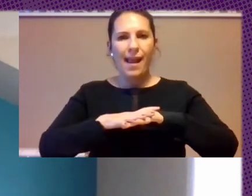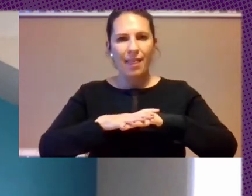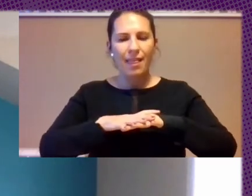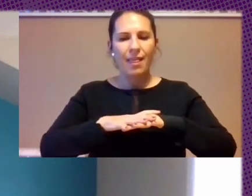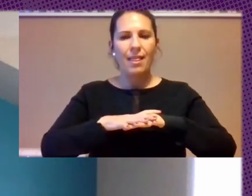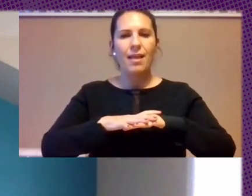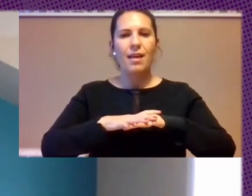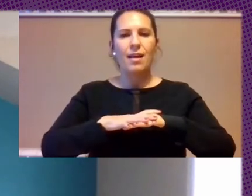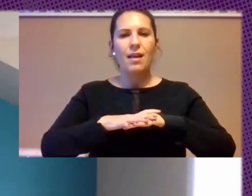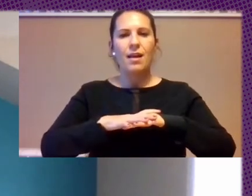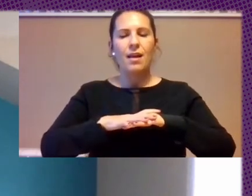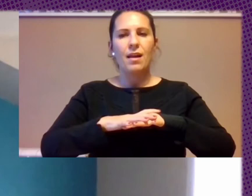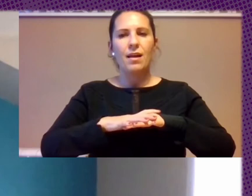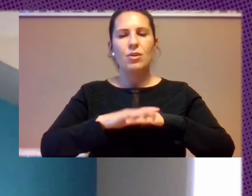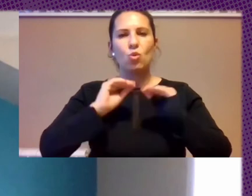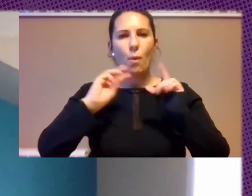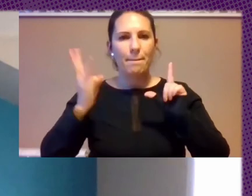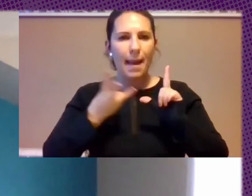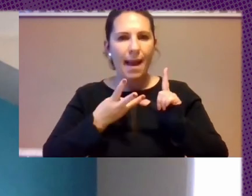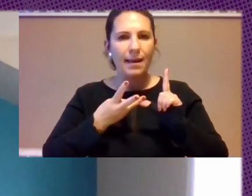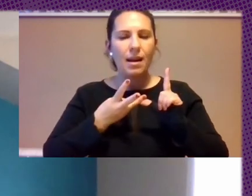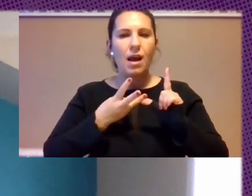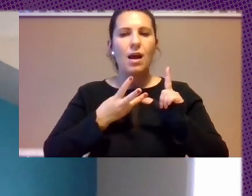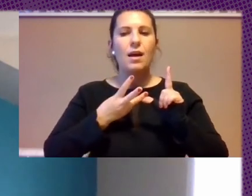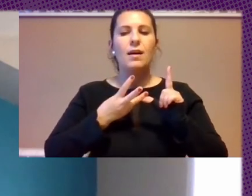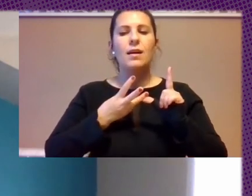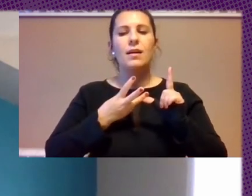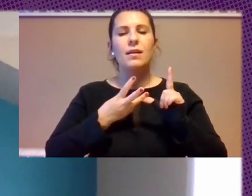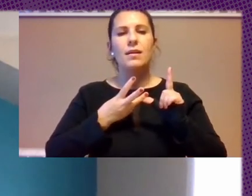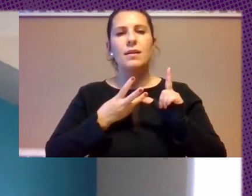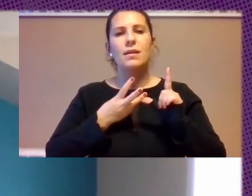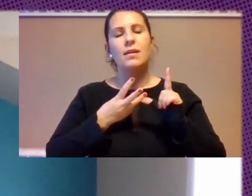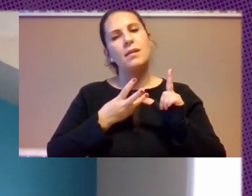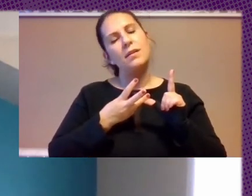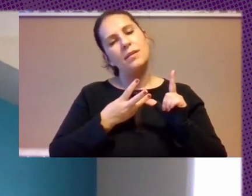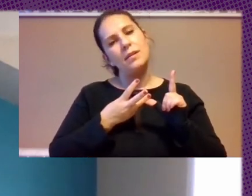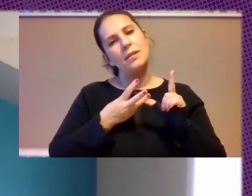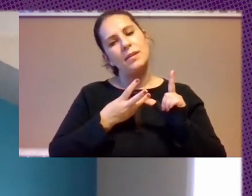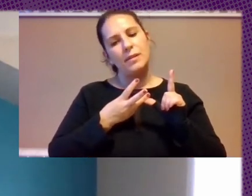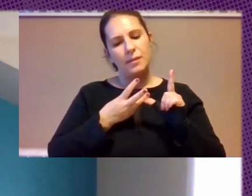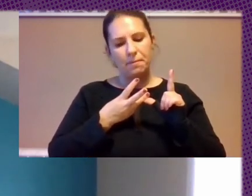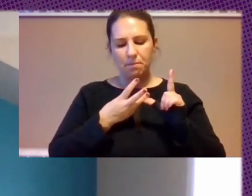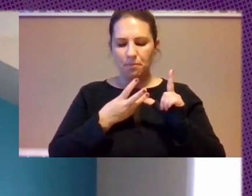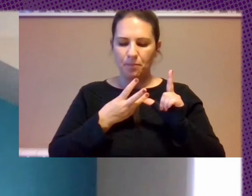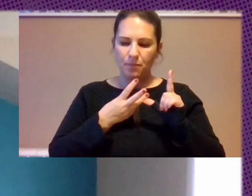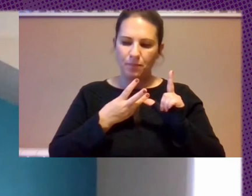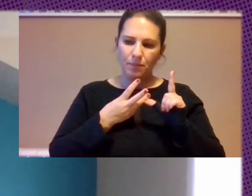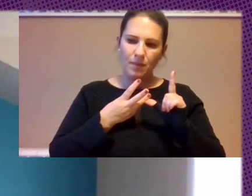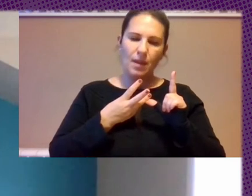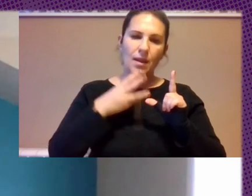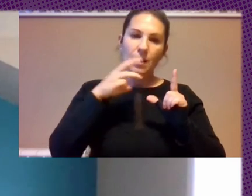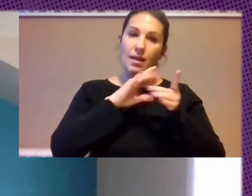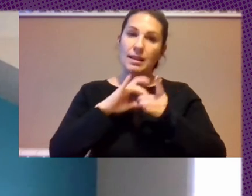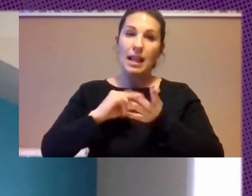Tus Páginas Y Demás Cuando Se Cuando Se Resultó Tan Conveniente Adoptar Estas Tecnologías